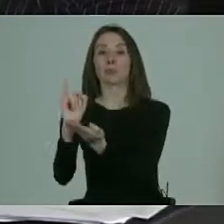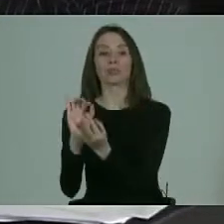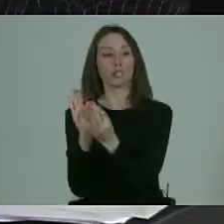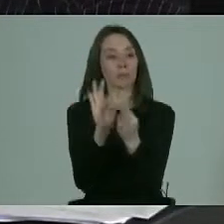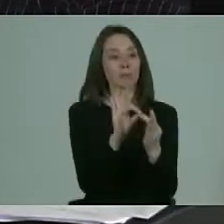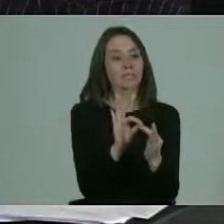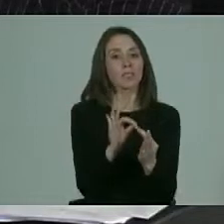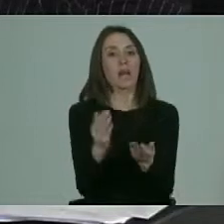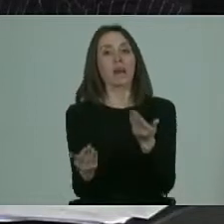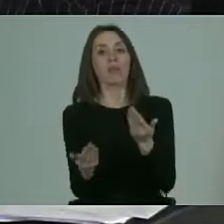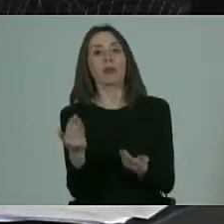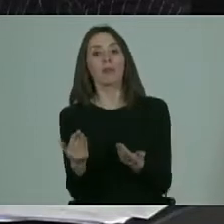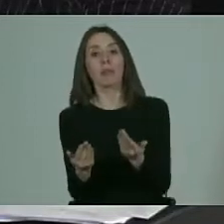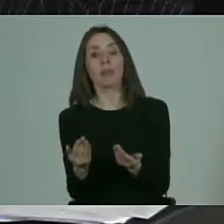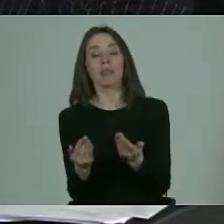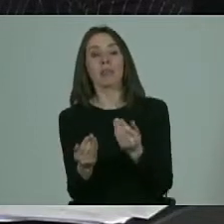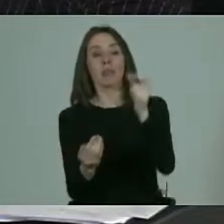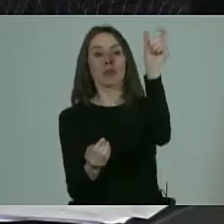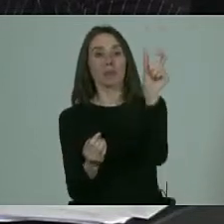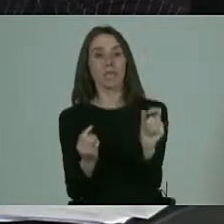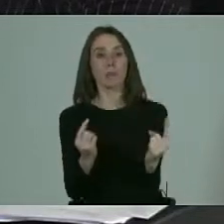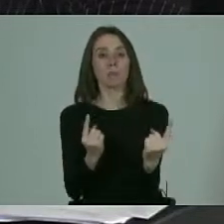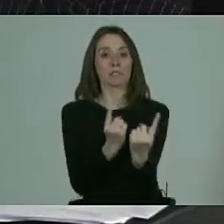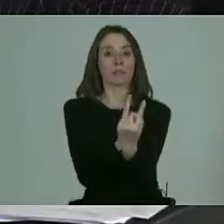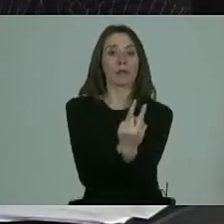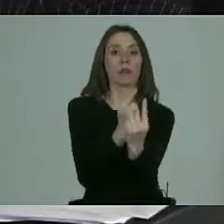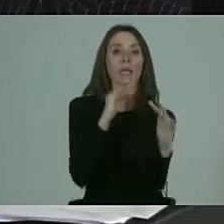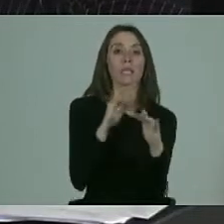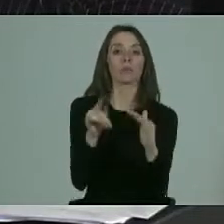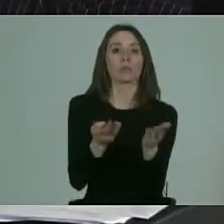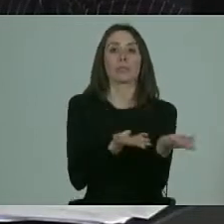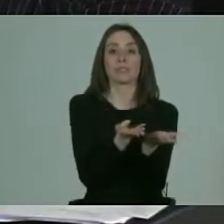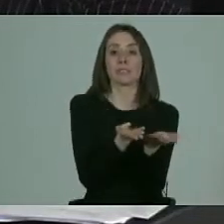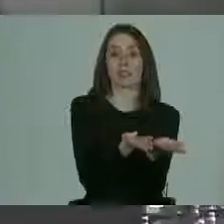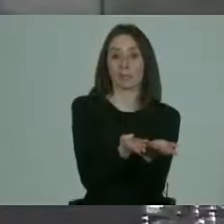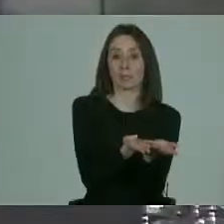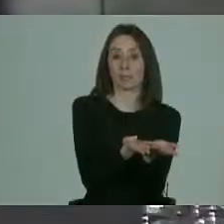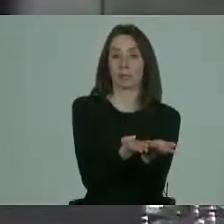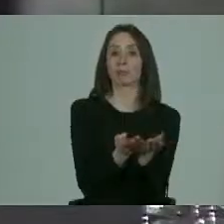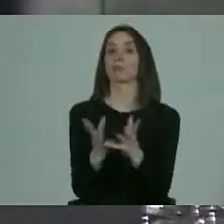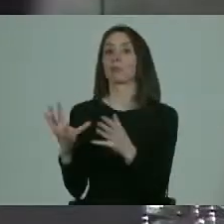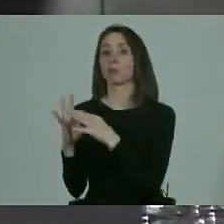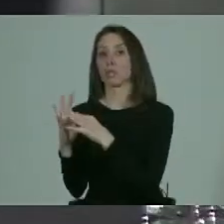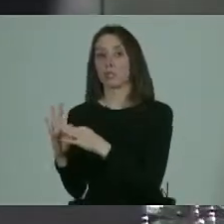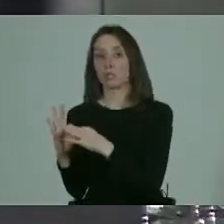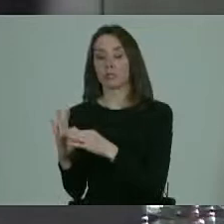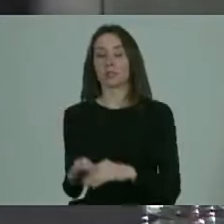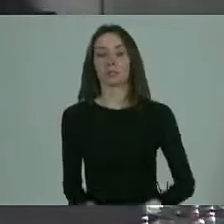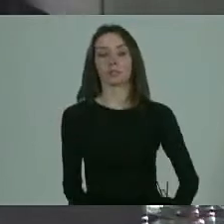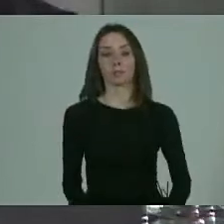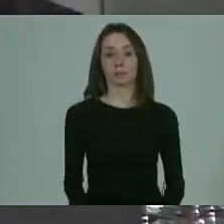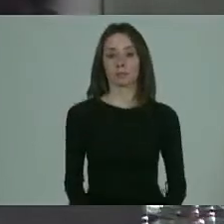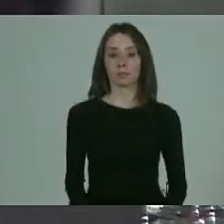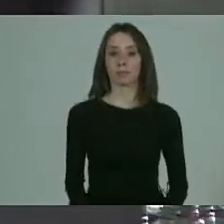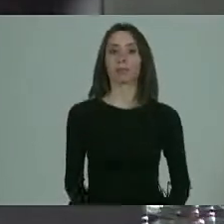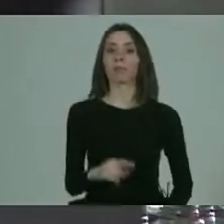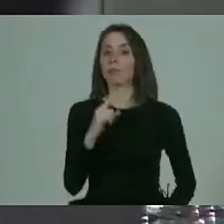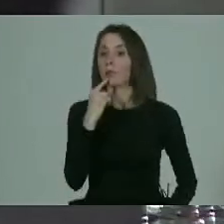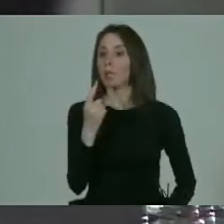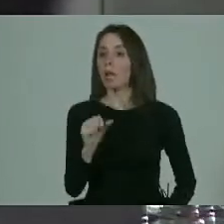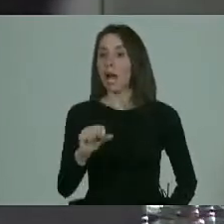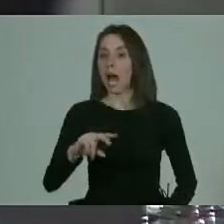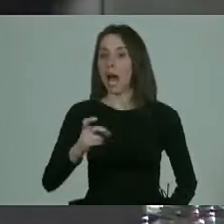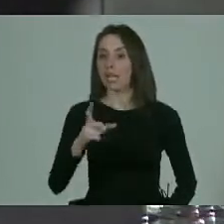dependiendo de cada persona que vaya a ser el usuario de estas prestaciones. Muchas gracias, Esteban. Ángela,